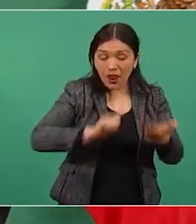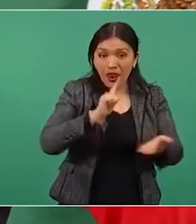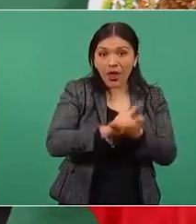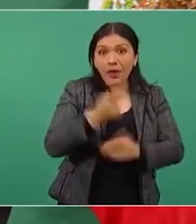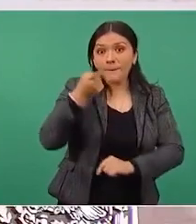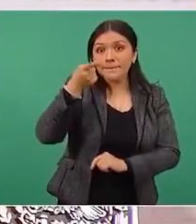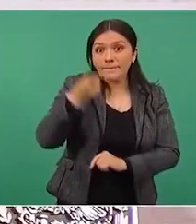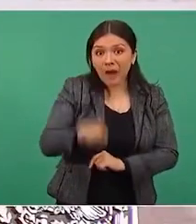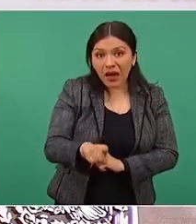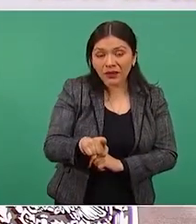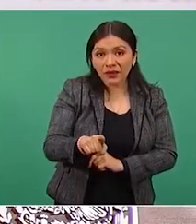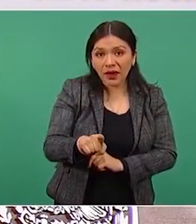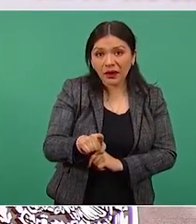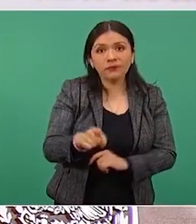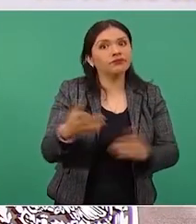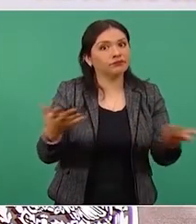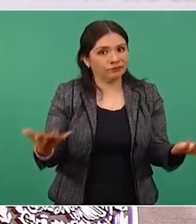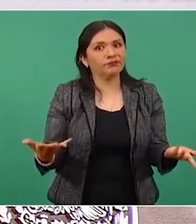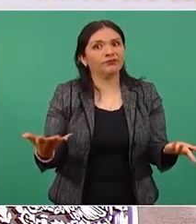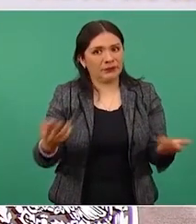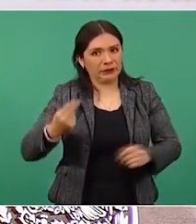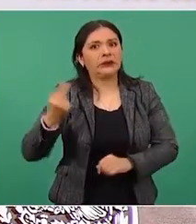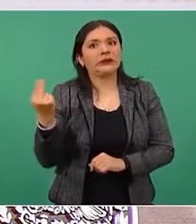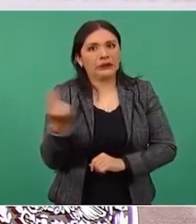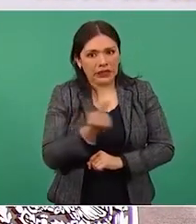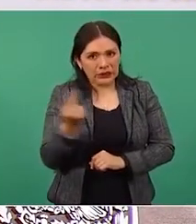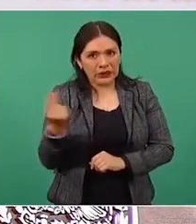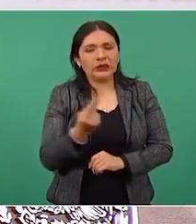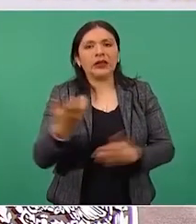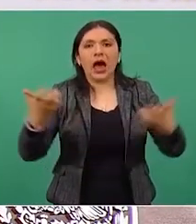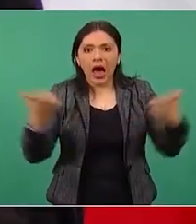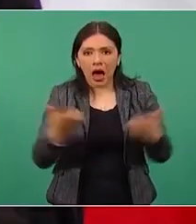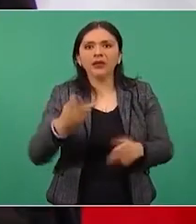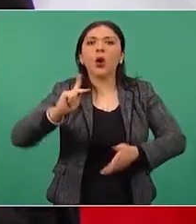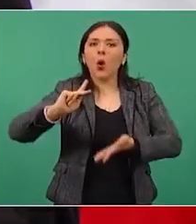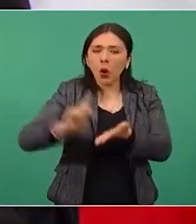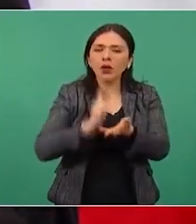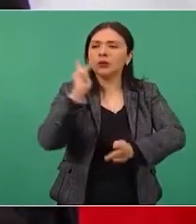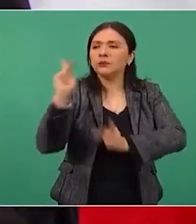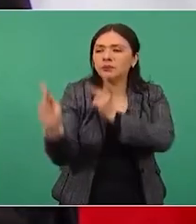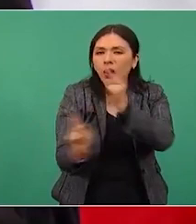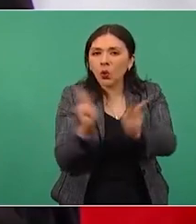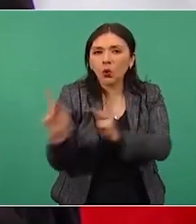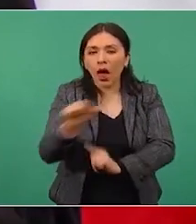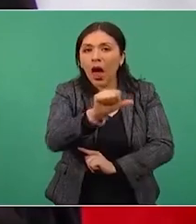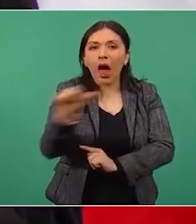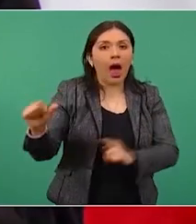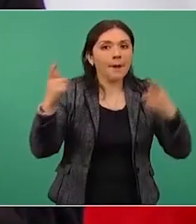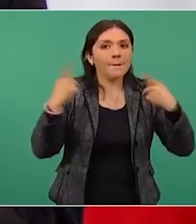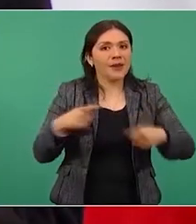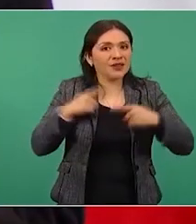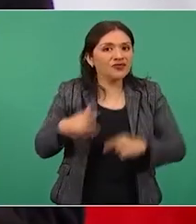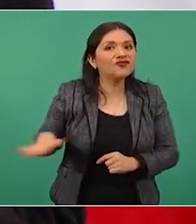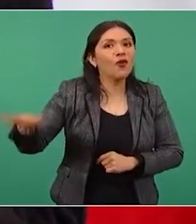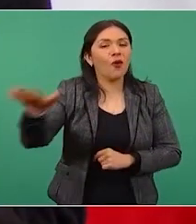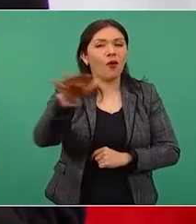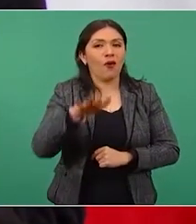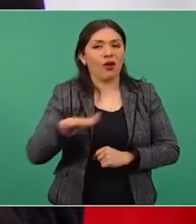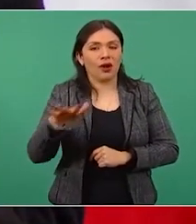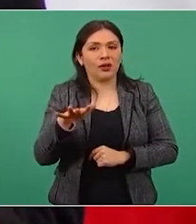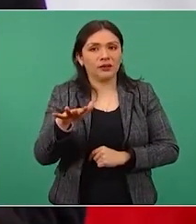se tiene que llevar a cabo una consulta para